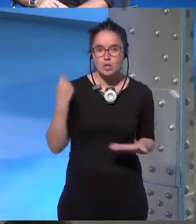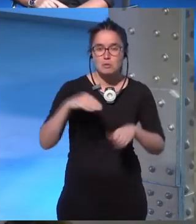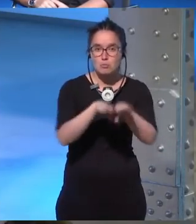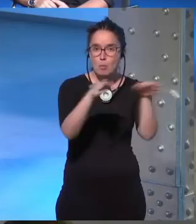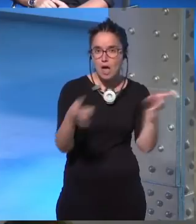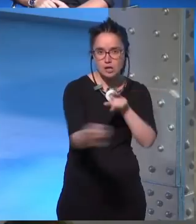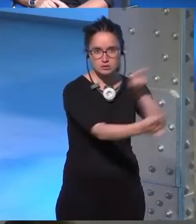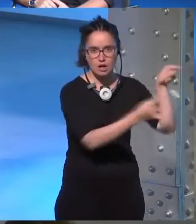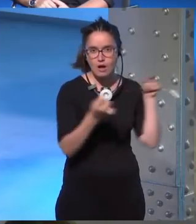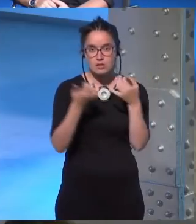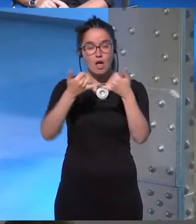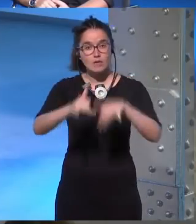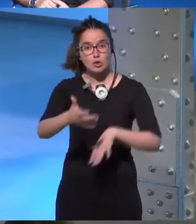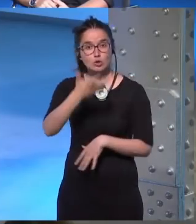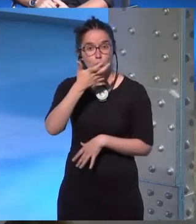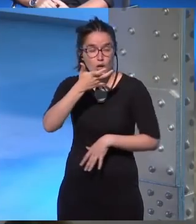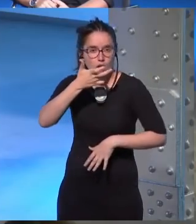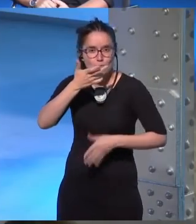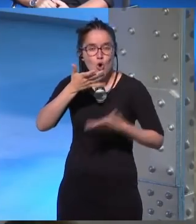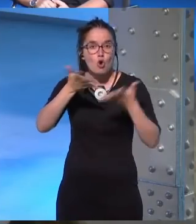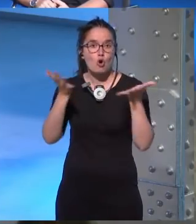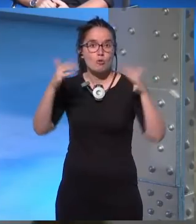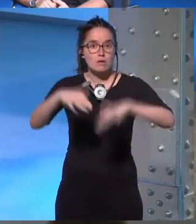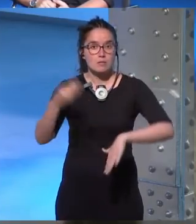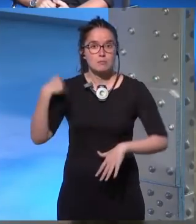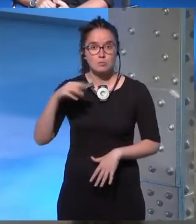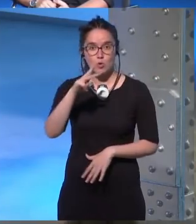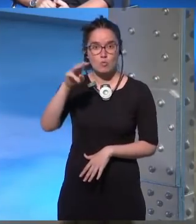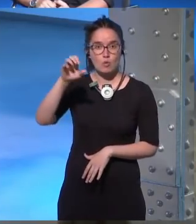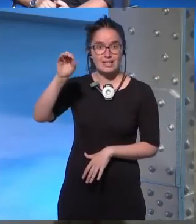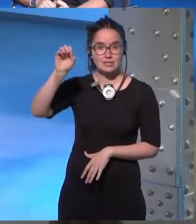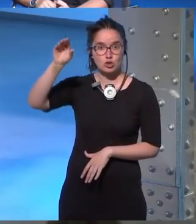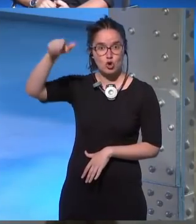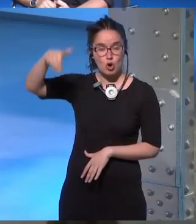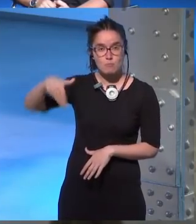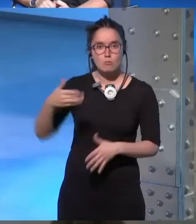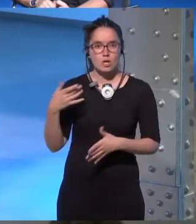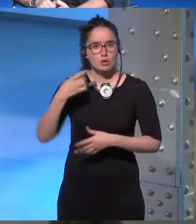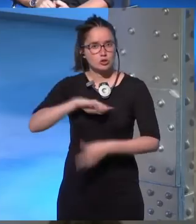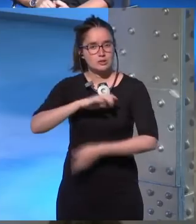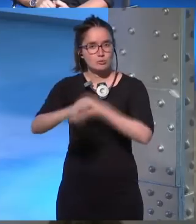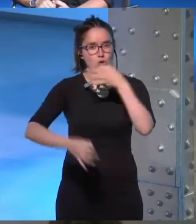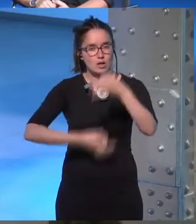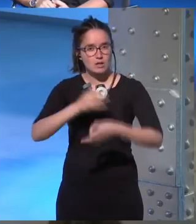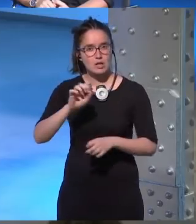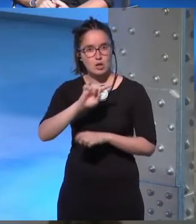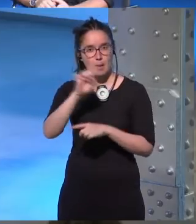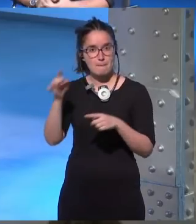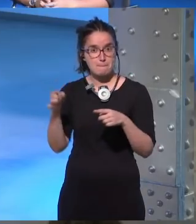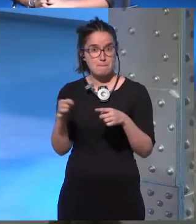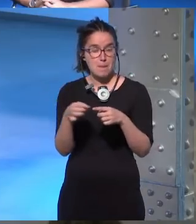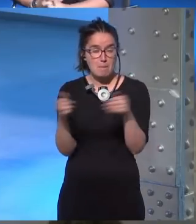mesas eventos o por ejemplo convenciones como la Wiscong porque bueno estamos organizando la primera